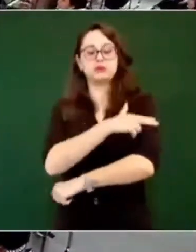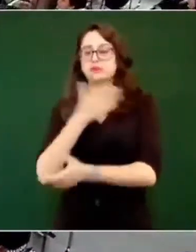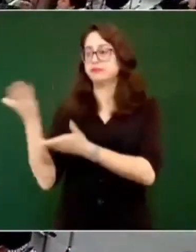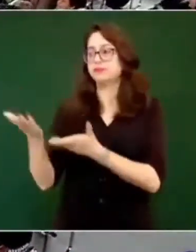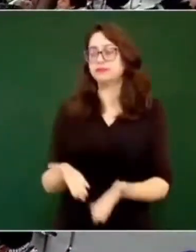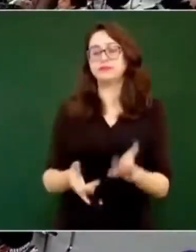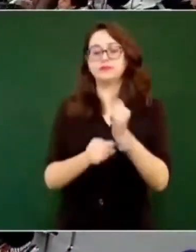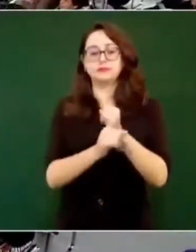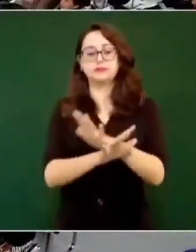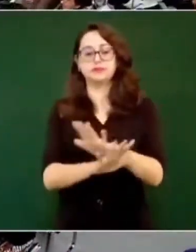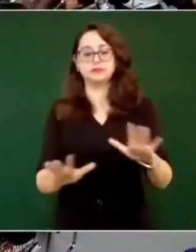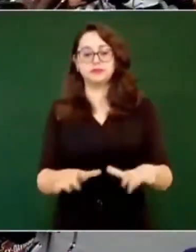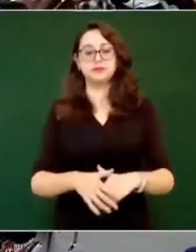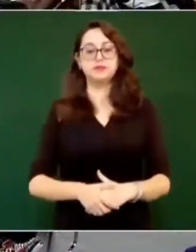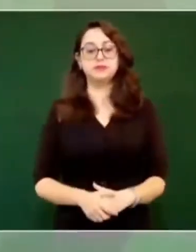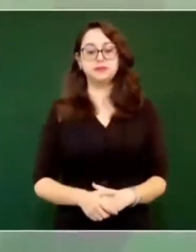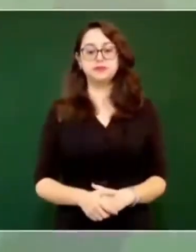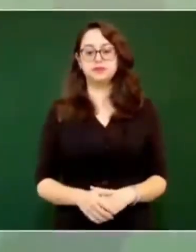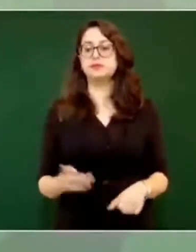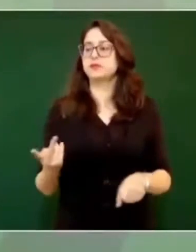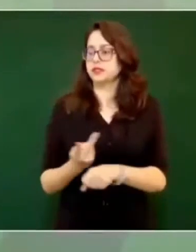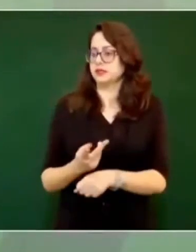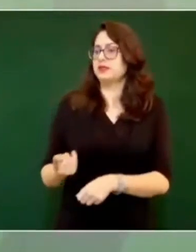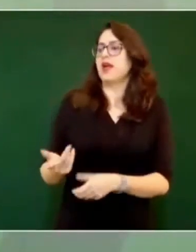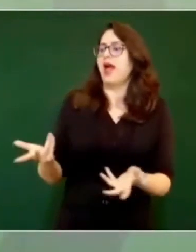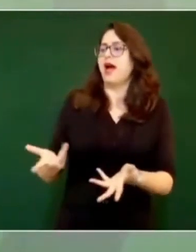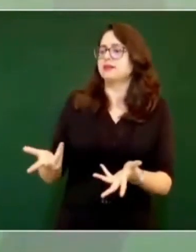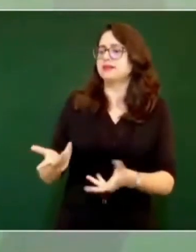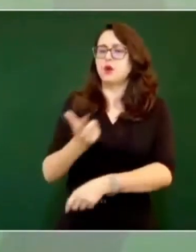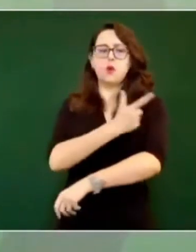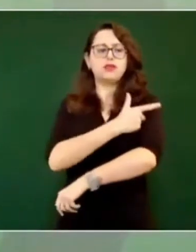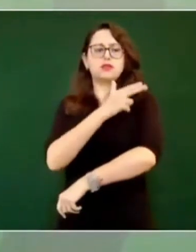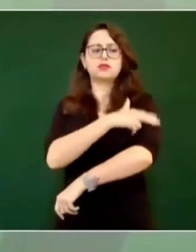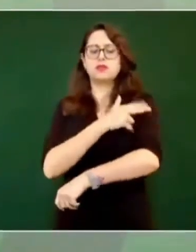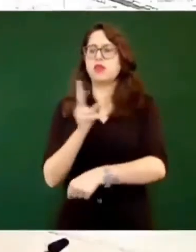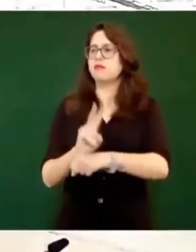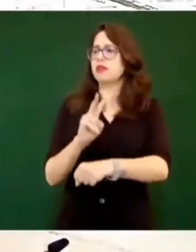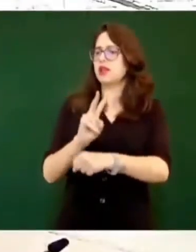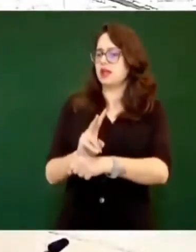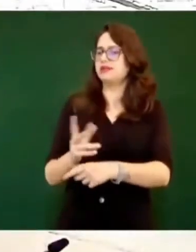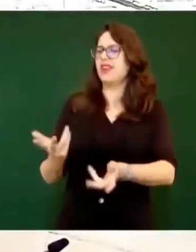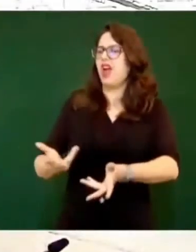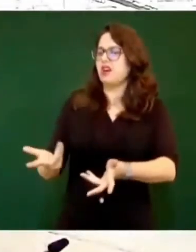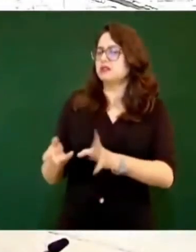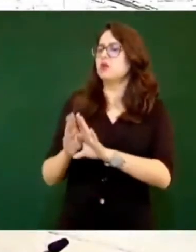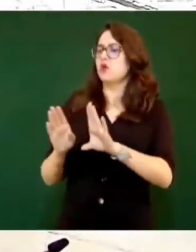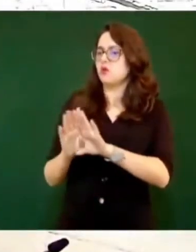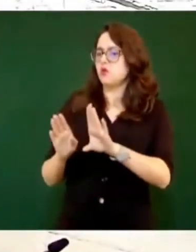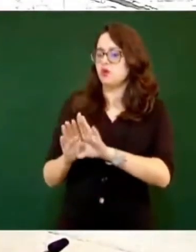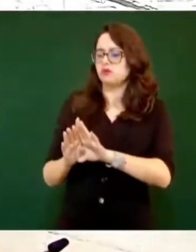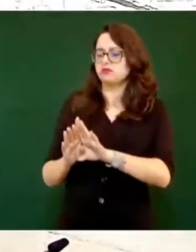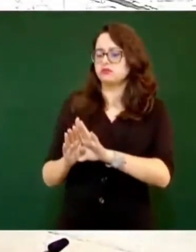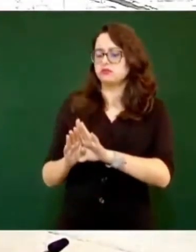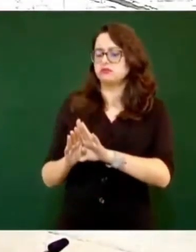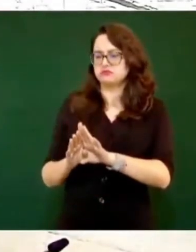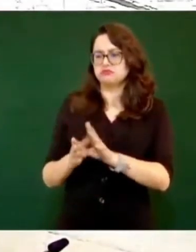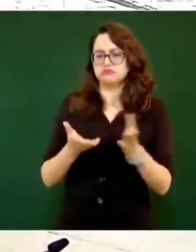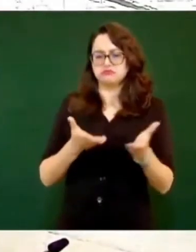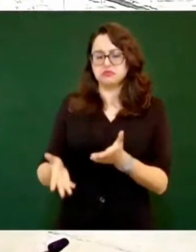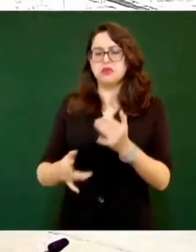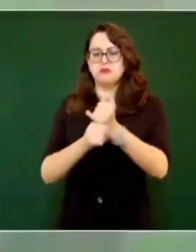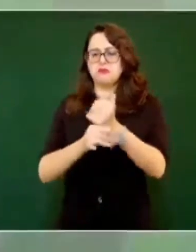qué está haciendo la Guardia en las carreteras y luego